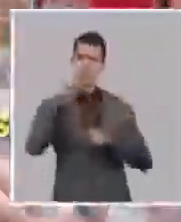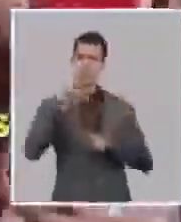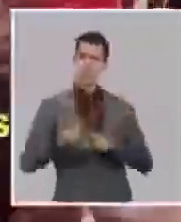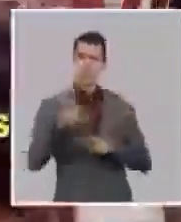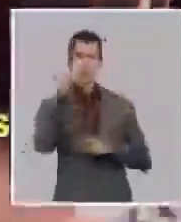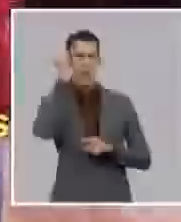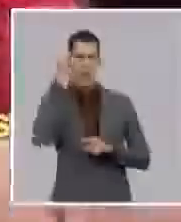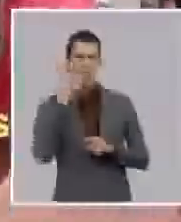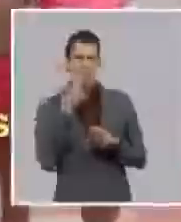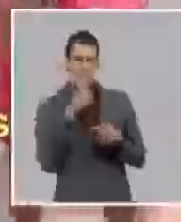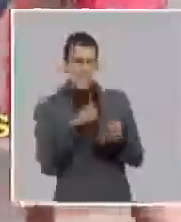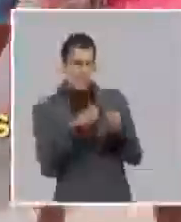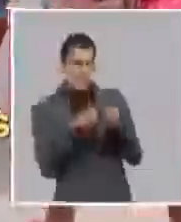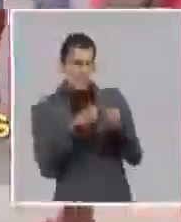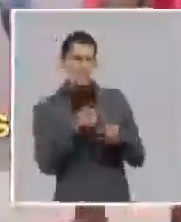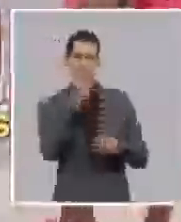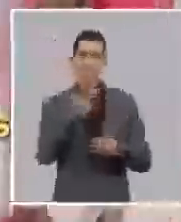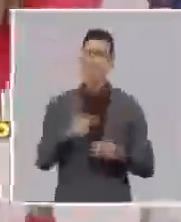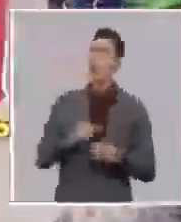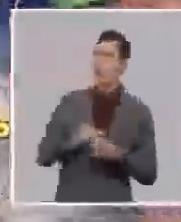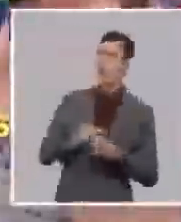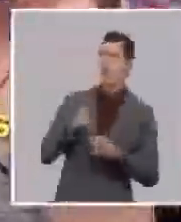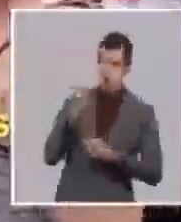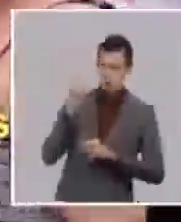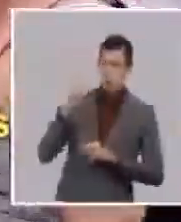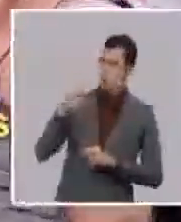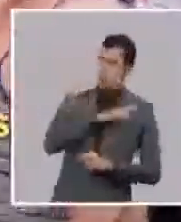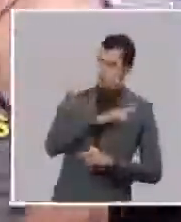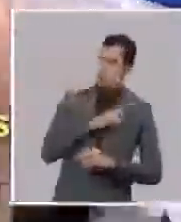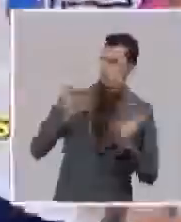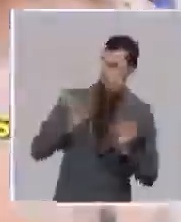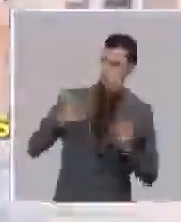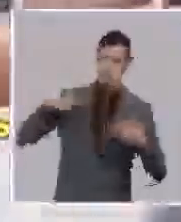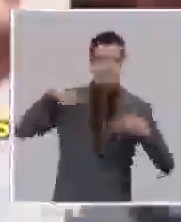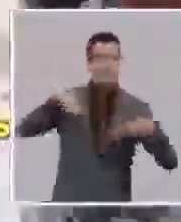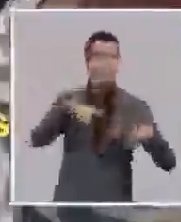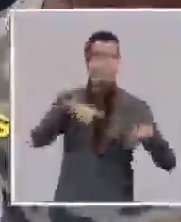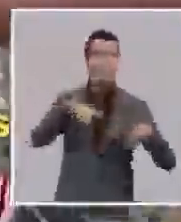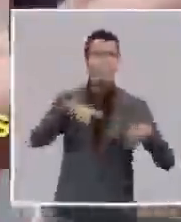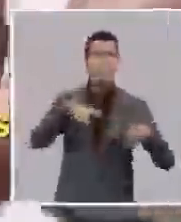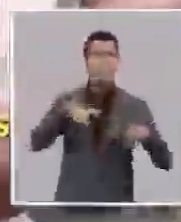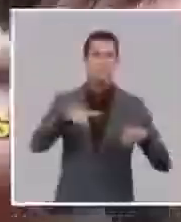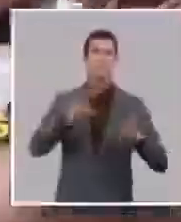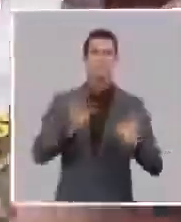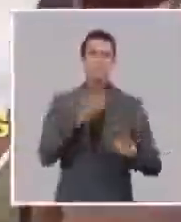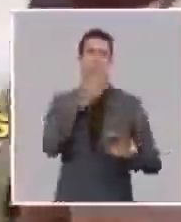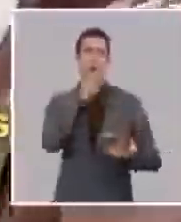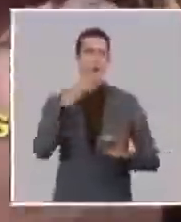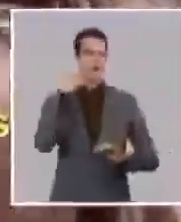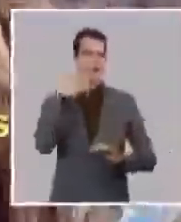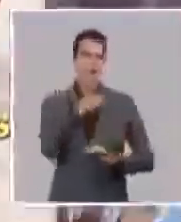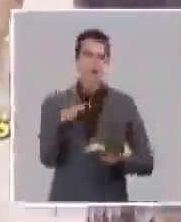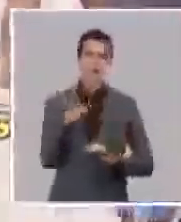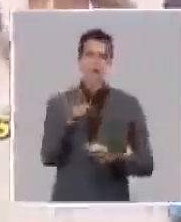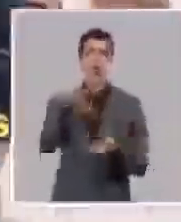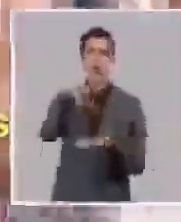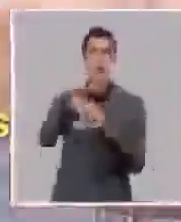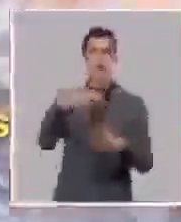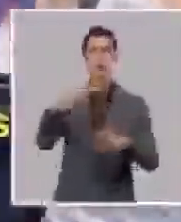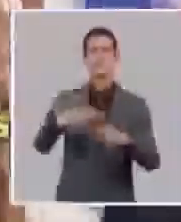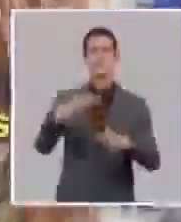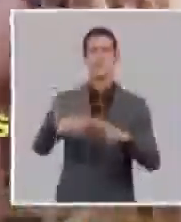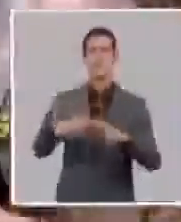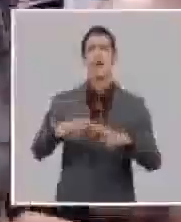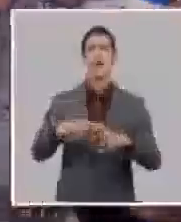todas las posibilidades de instrucción de educación de superación se comporten de esa de esa manera